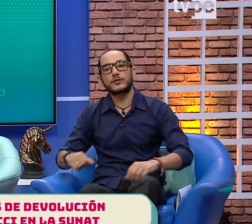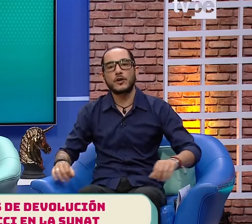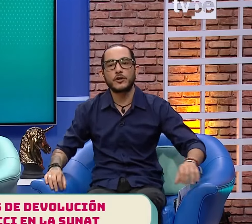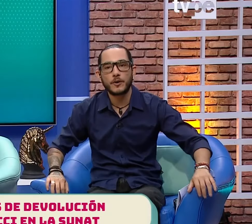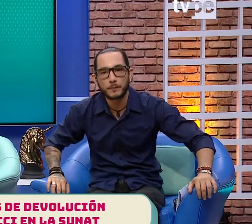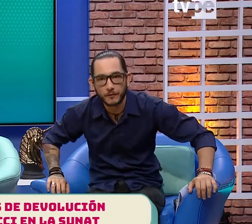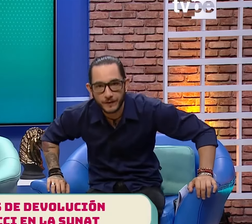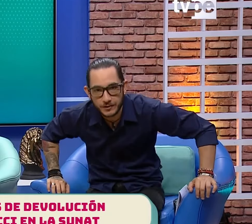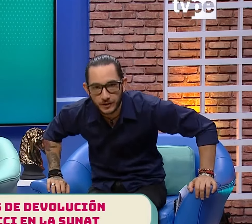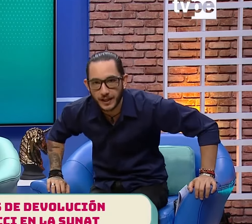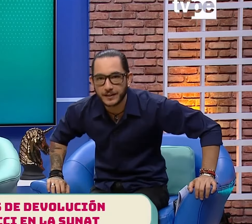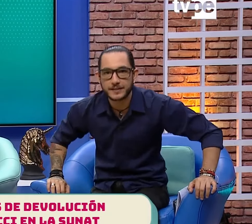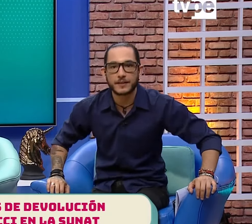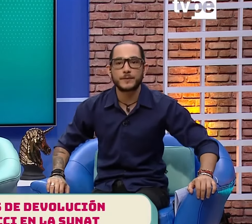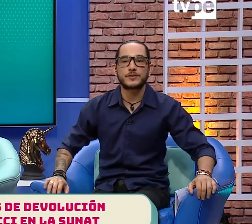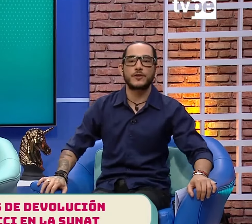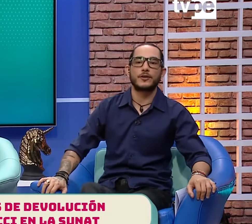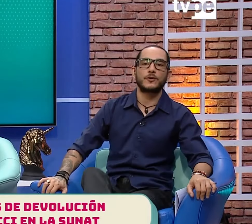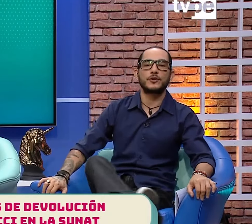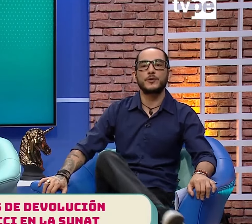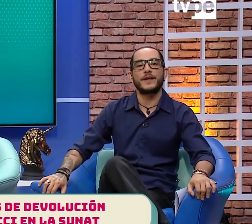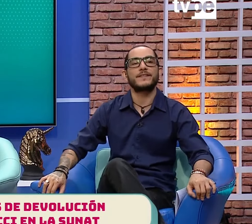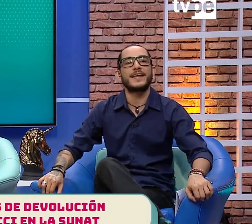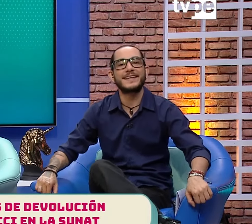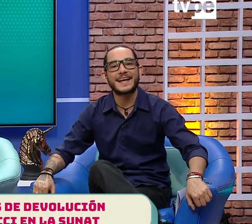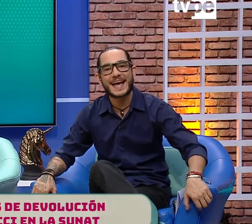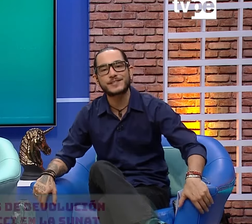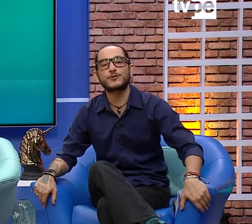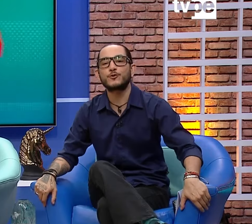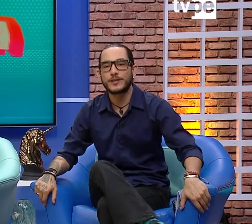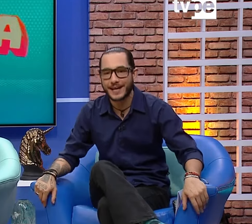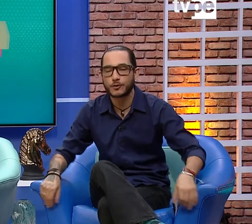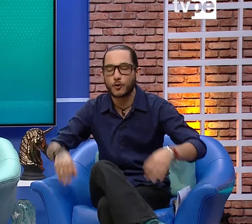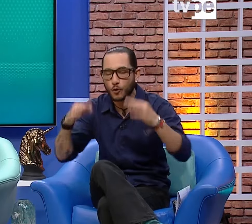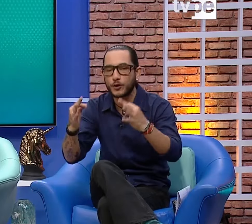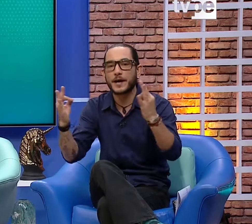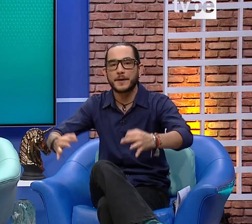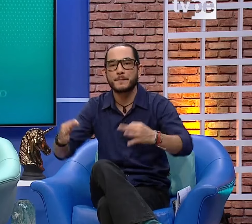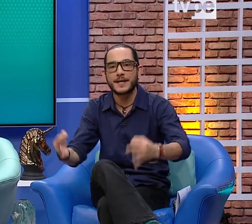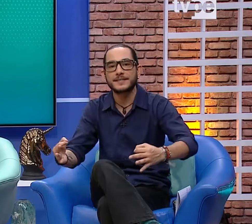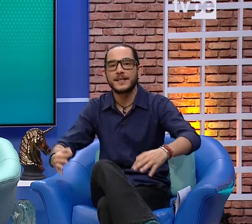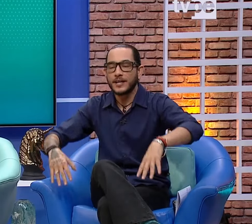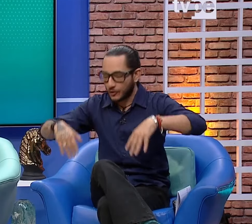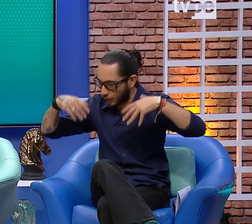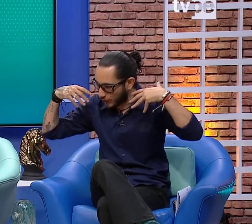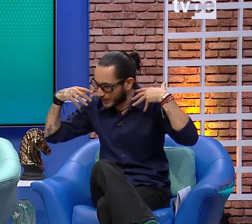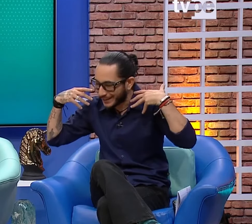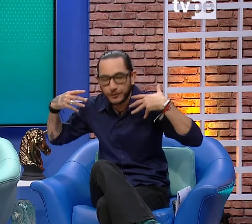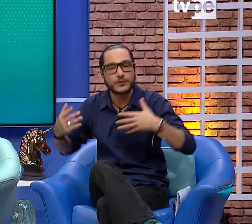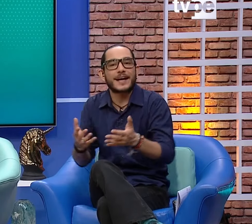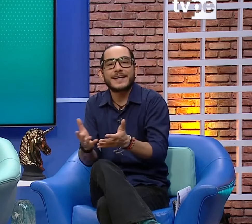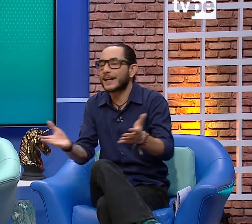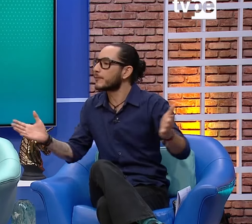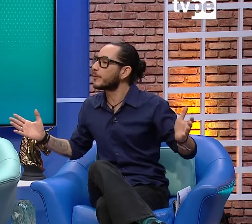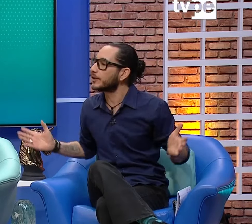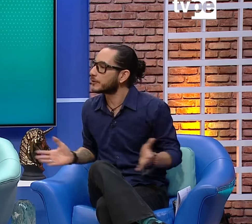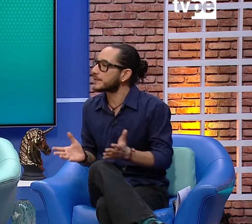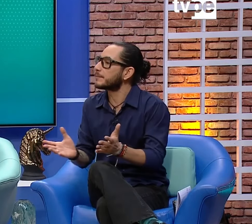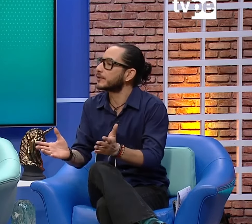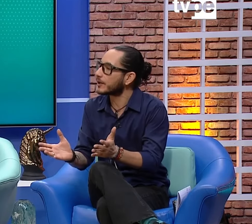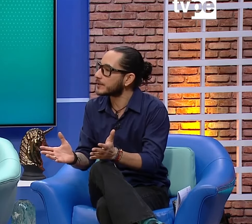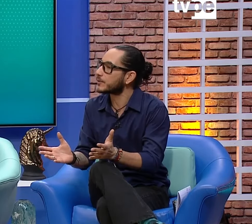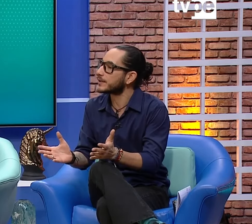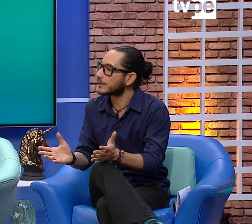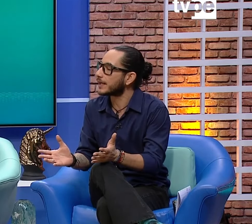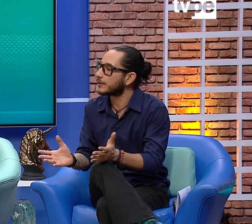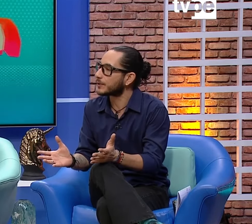Oscar Osorio, profesional de servicios del Coruntur y Brillante de la SUNAT. Una vez más, nos aclara un poquito